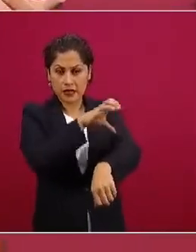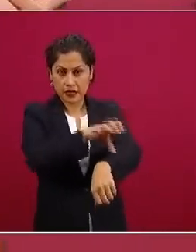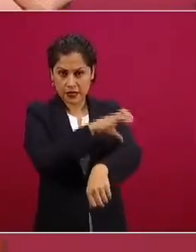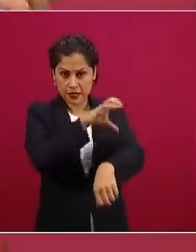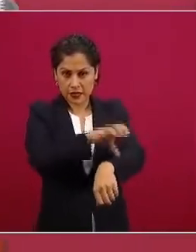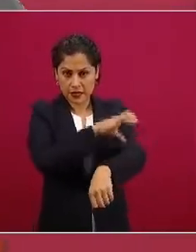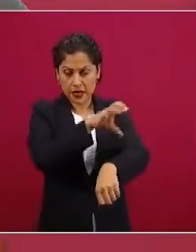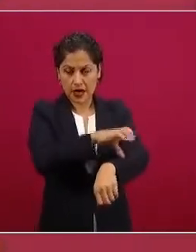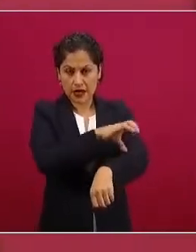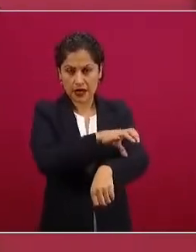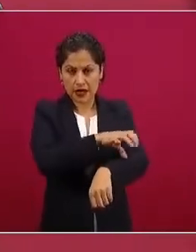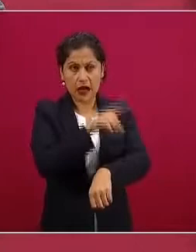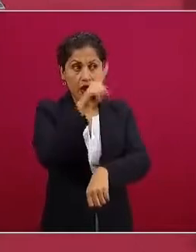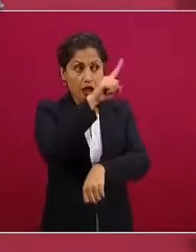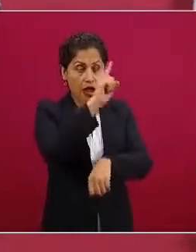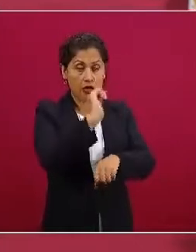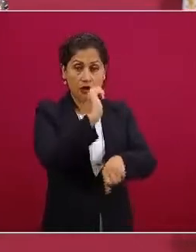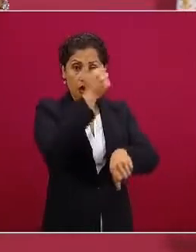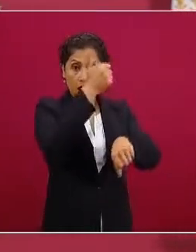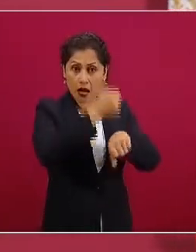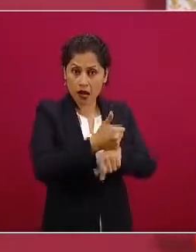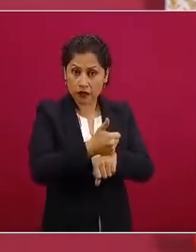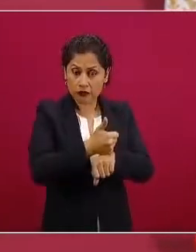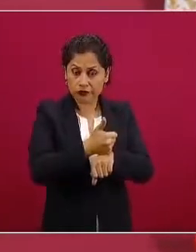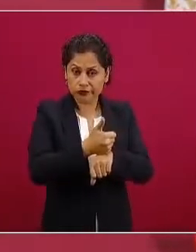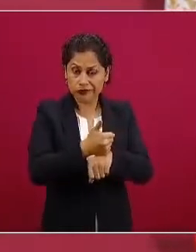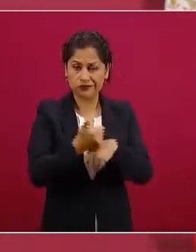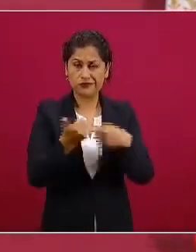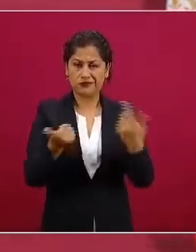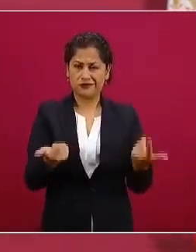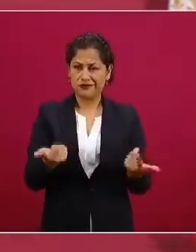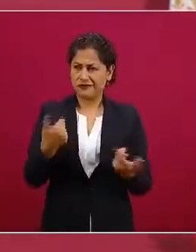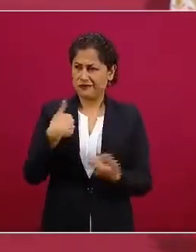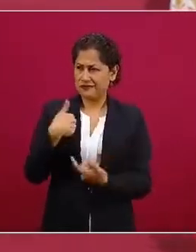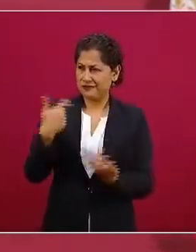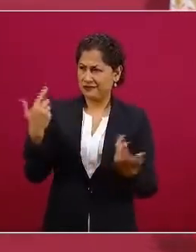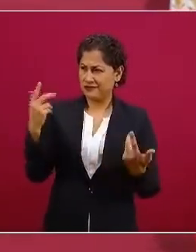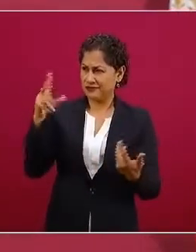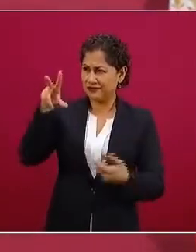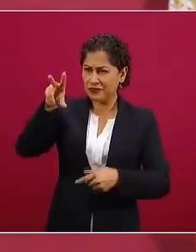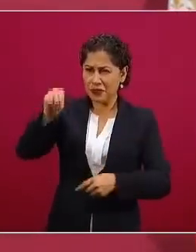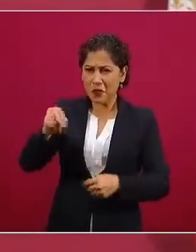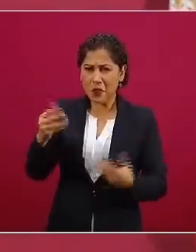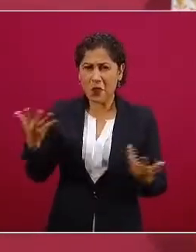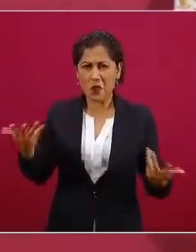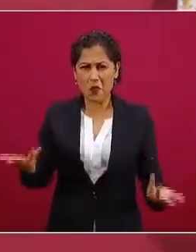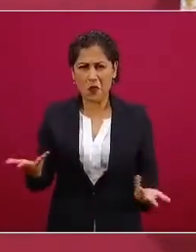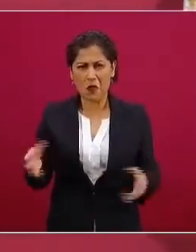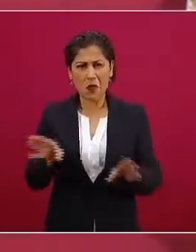que es para admirar eso que es